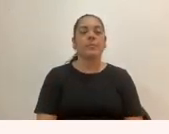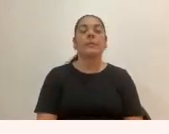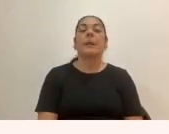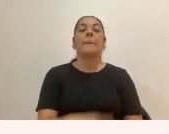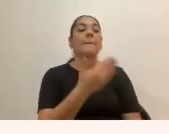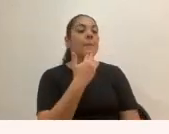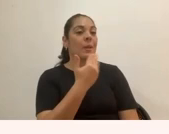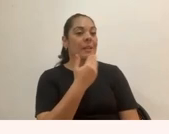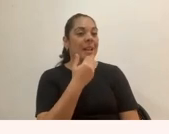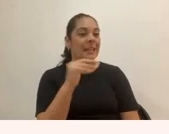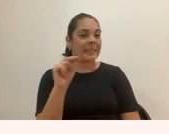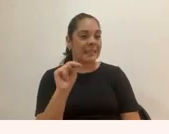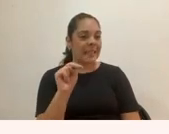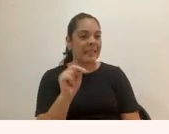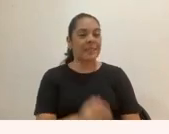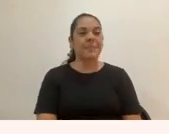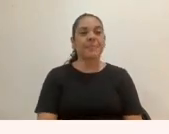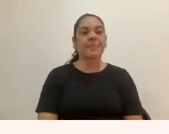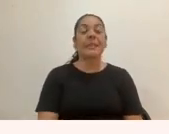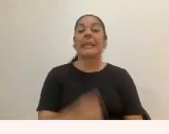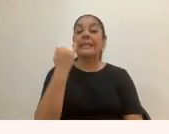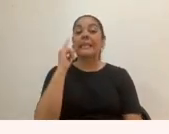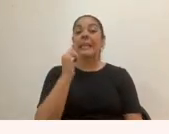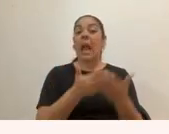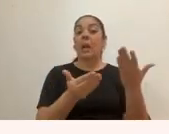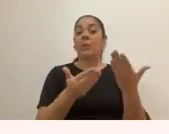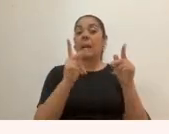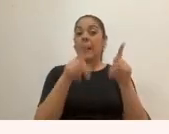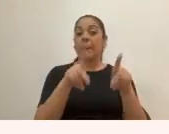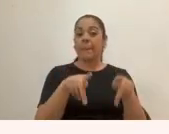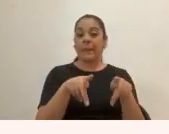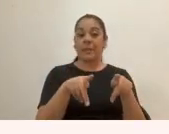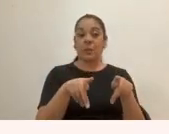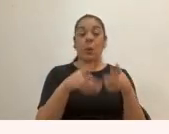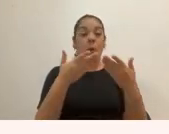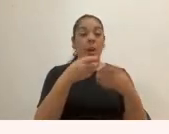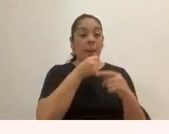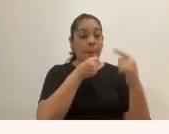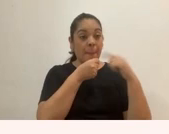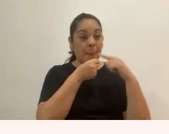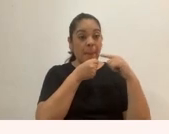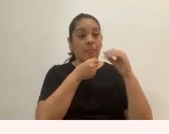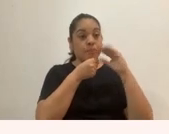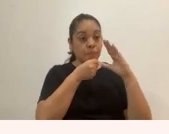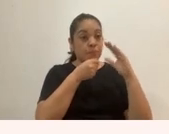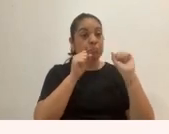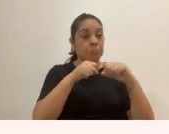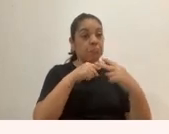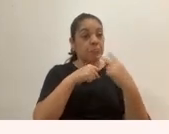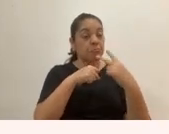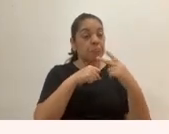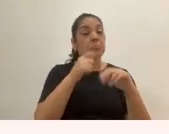Natalia también si alguna persona quisiera abrir micrófono y hacer su comentario nada más nos